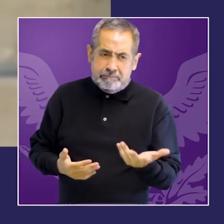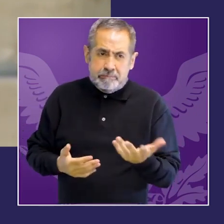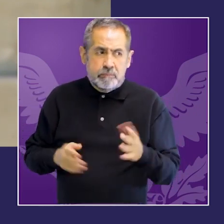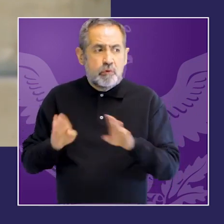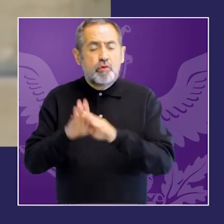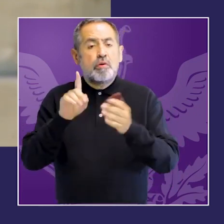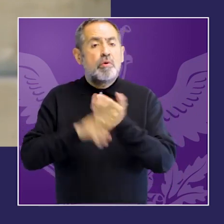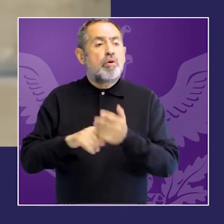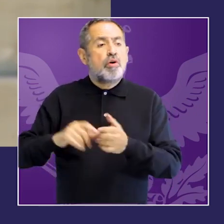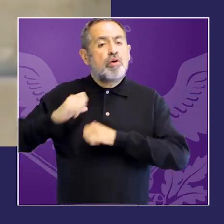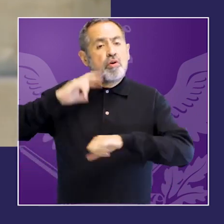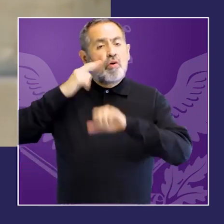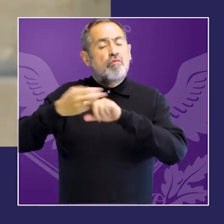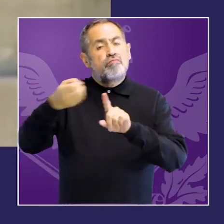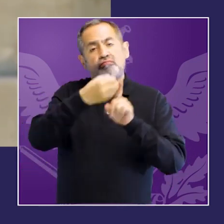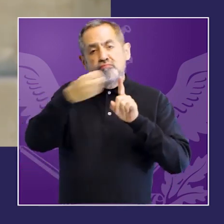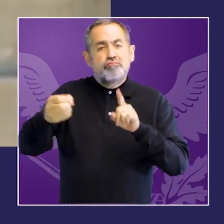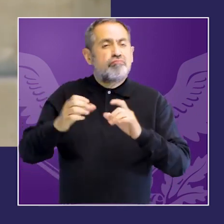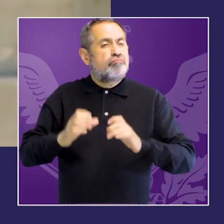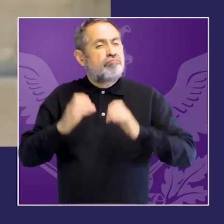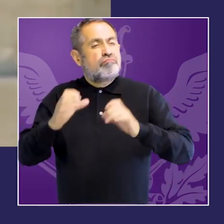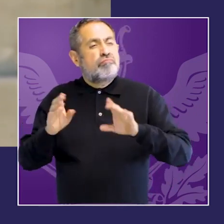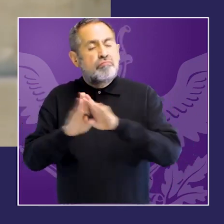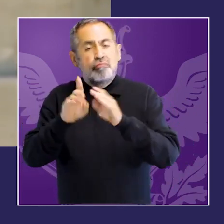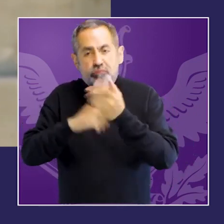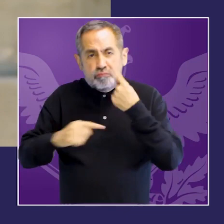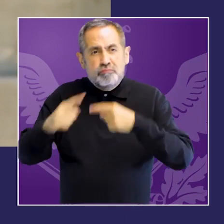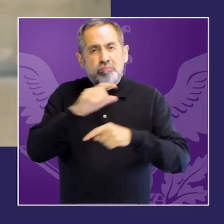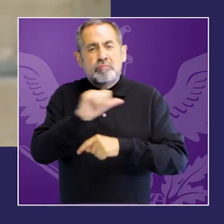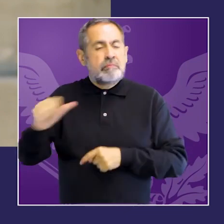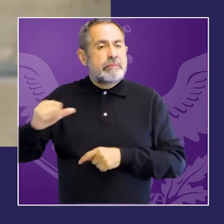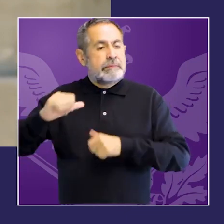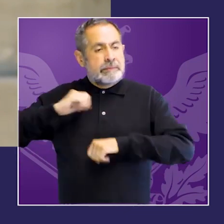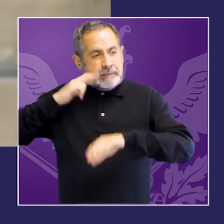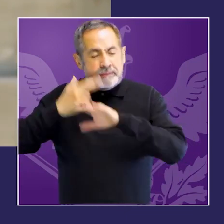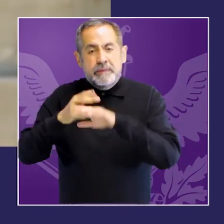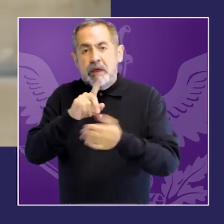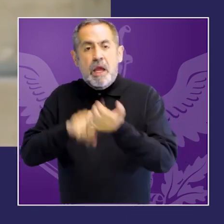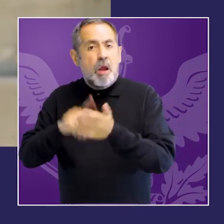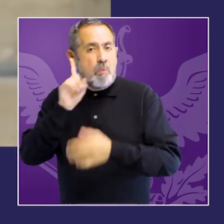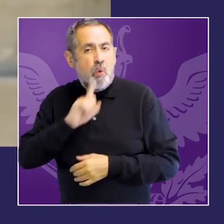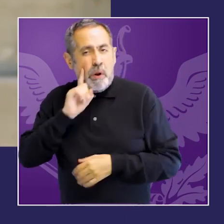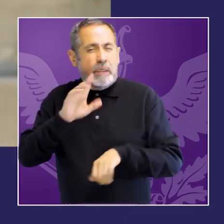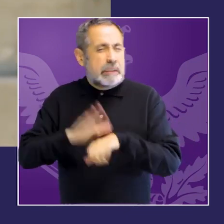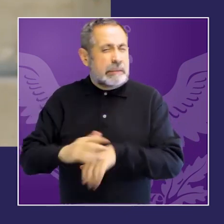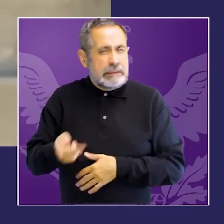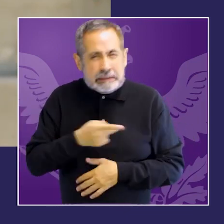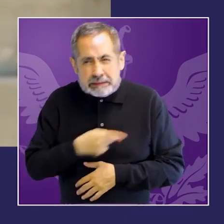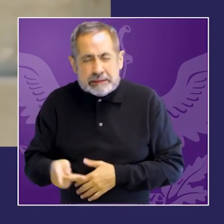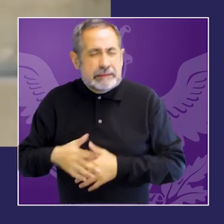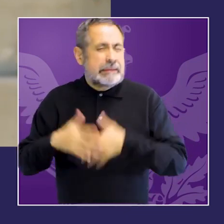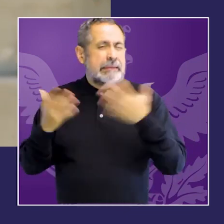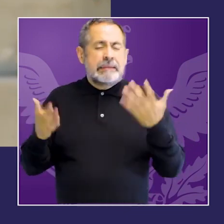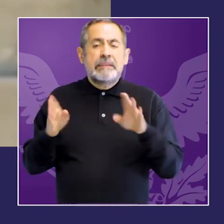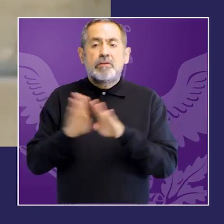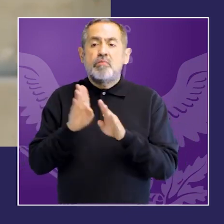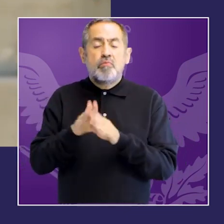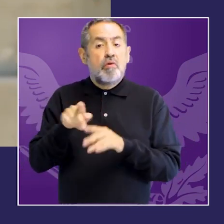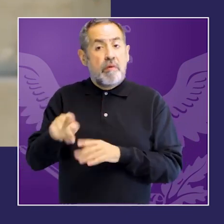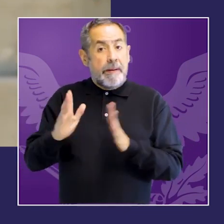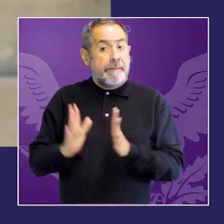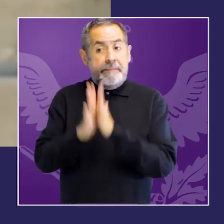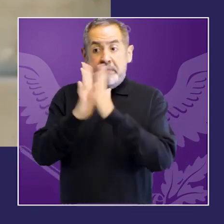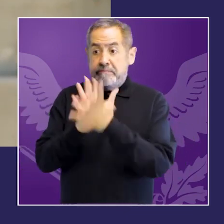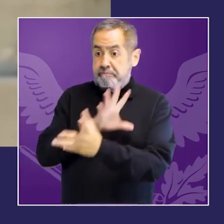Mujer de América Latina y el Caribe, celebrada en Buenos Aires hace pocos días. En ese contexto de desigualdad